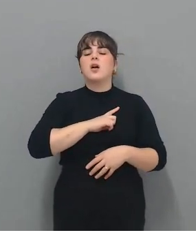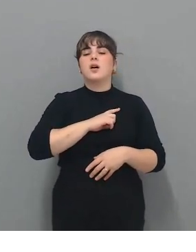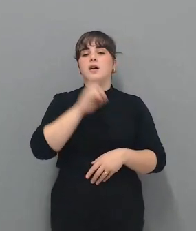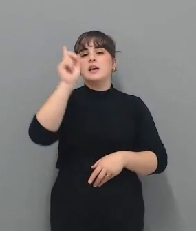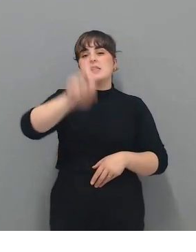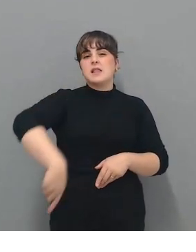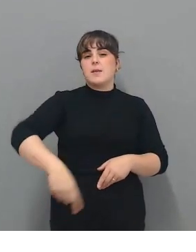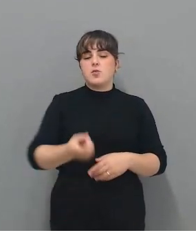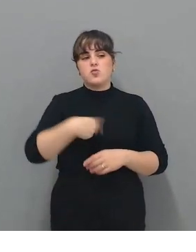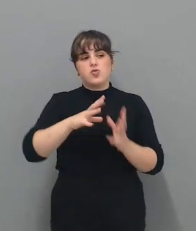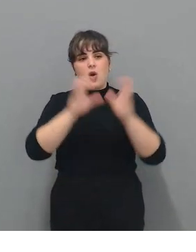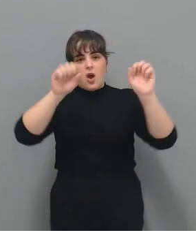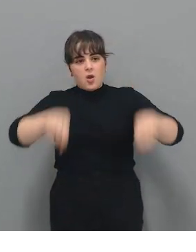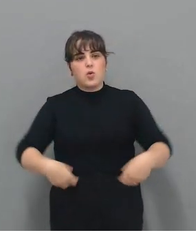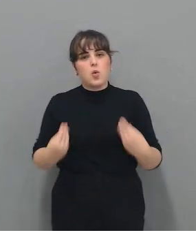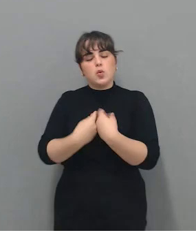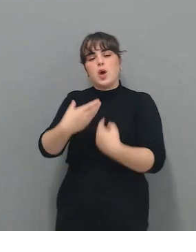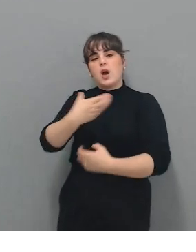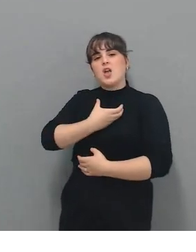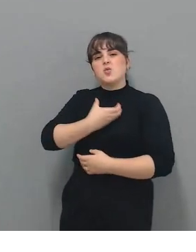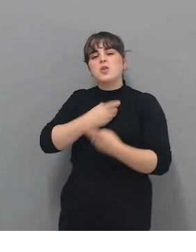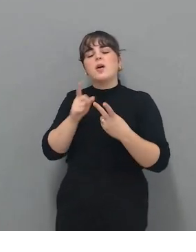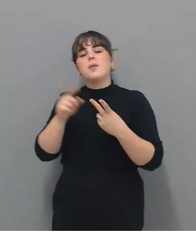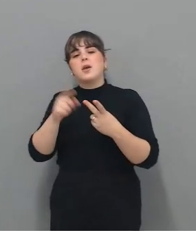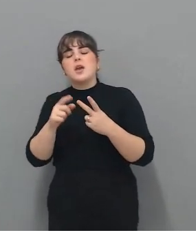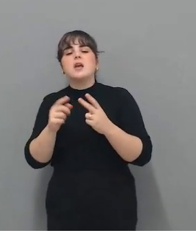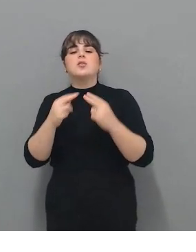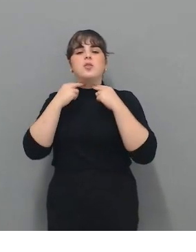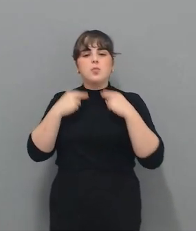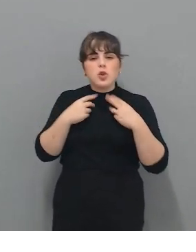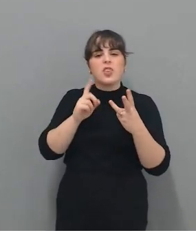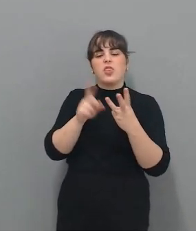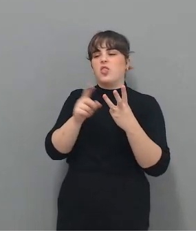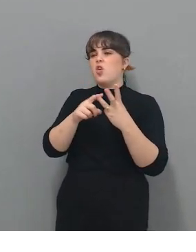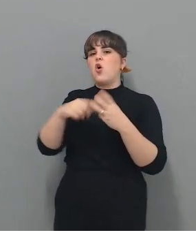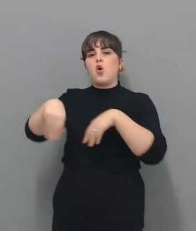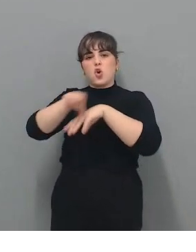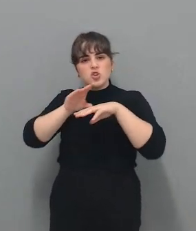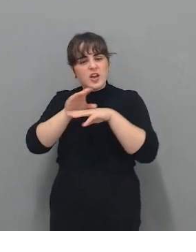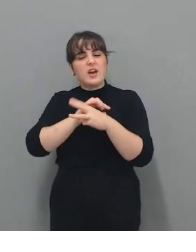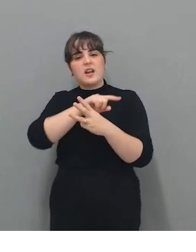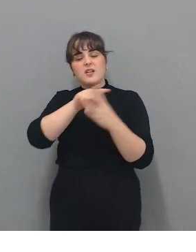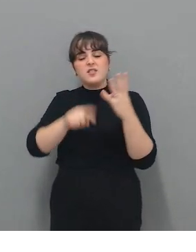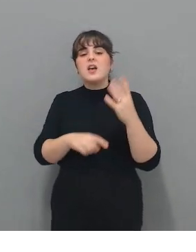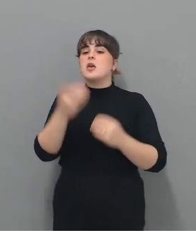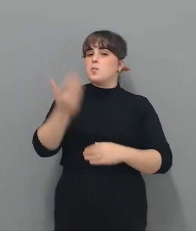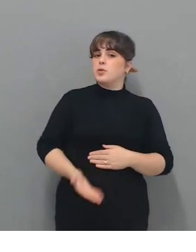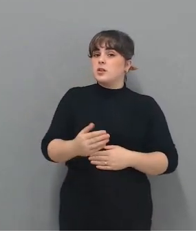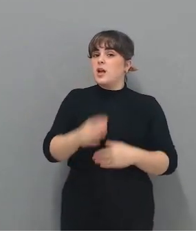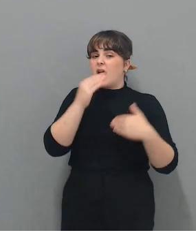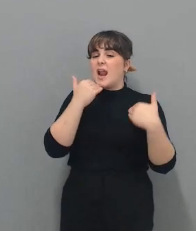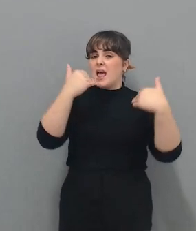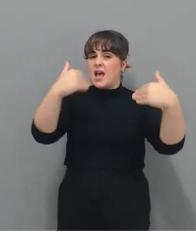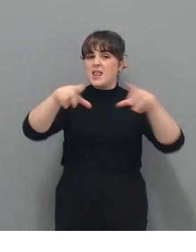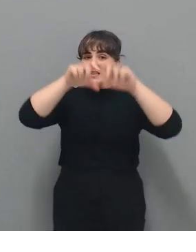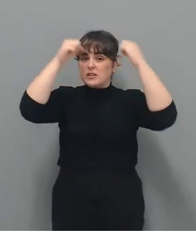Firmamos acuerdos con ayuntamientos, con diputaciones, con consejerías. Esto es muy importante porque a través de las instituciones públicas nosotros sí